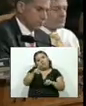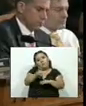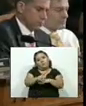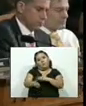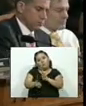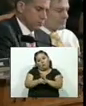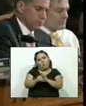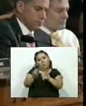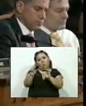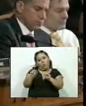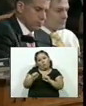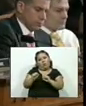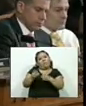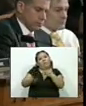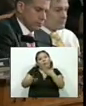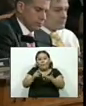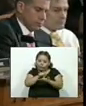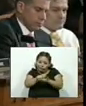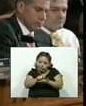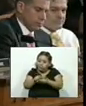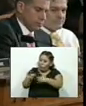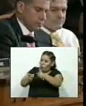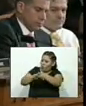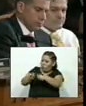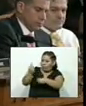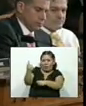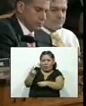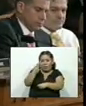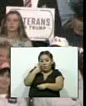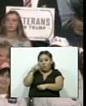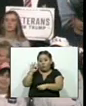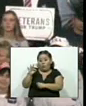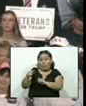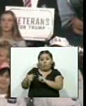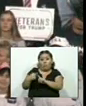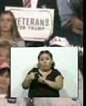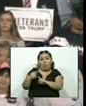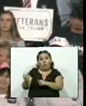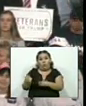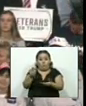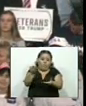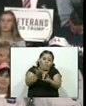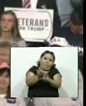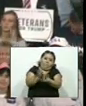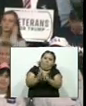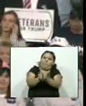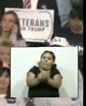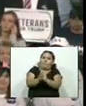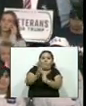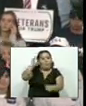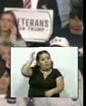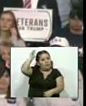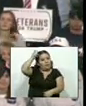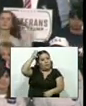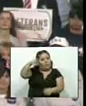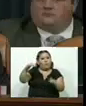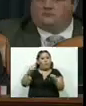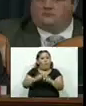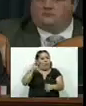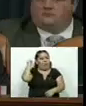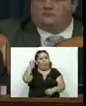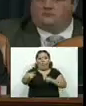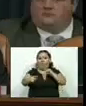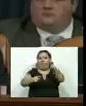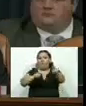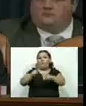podrían incluir la manipulación de testigos por sus ataques contra ellos como nueva acusación contra el presidente además del abuso de poder